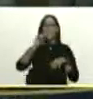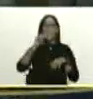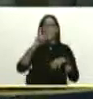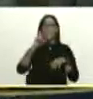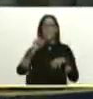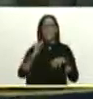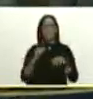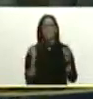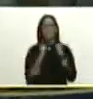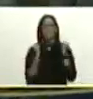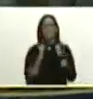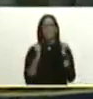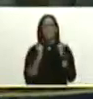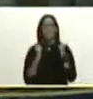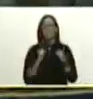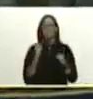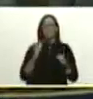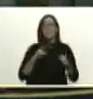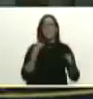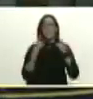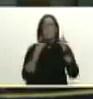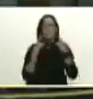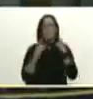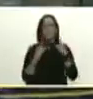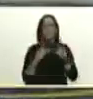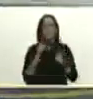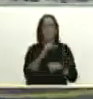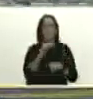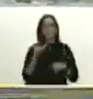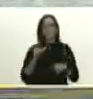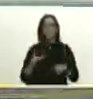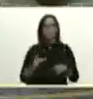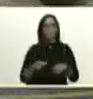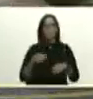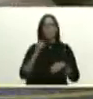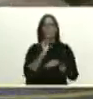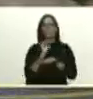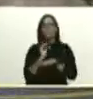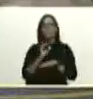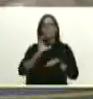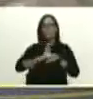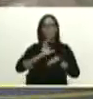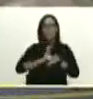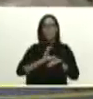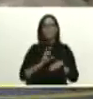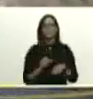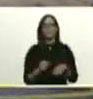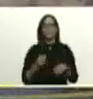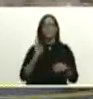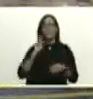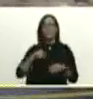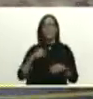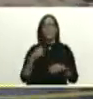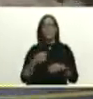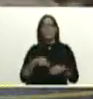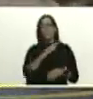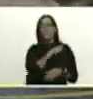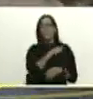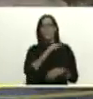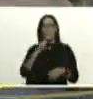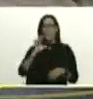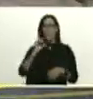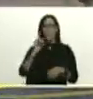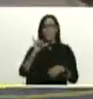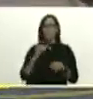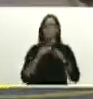la SODI yo quiero agradecerle enormemente al comandante de la SODI Rubén Darío Belsares y al comandante de la REDI por todo el